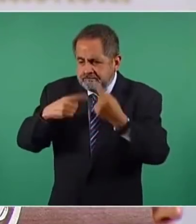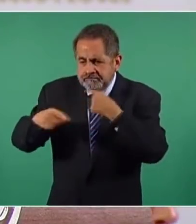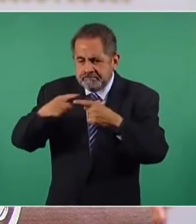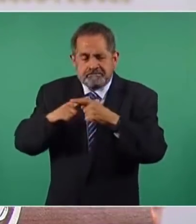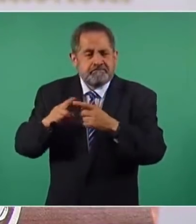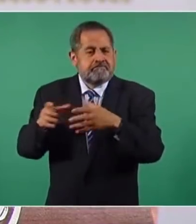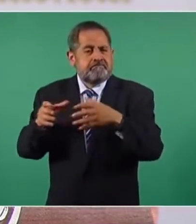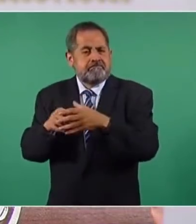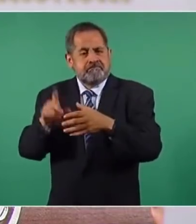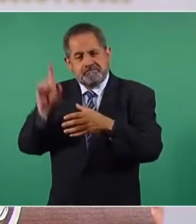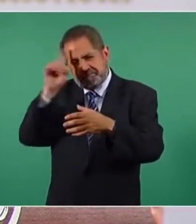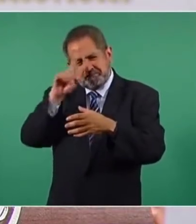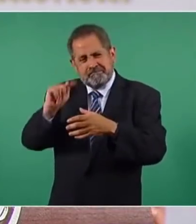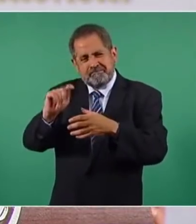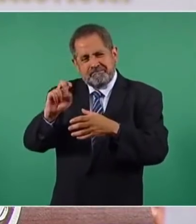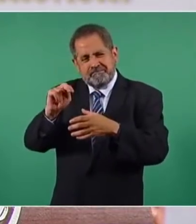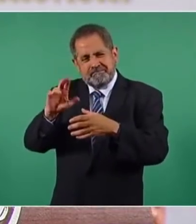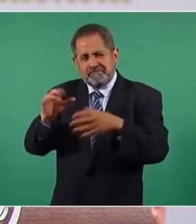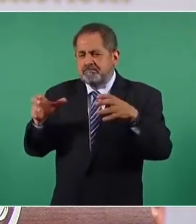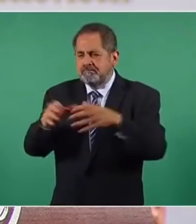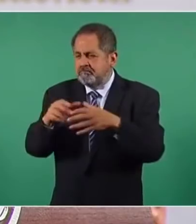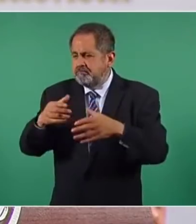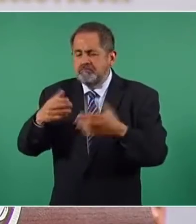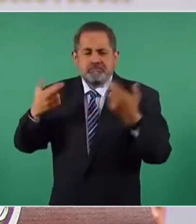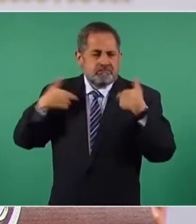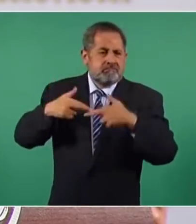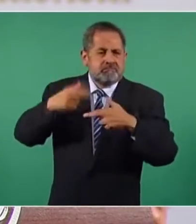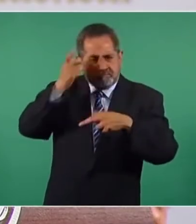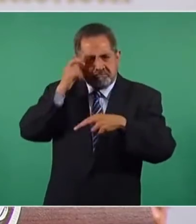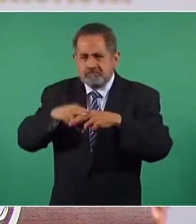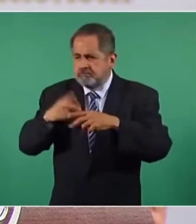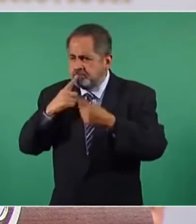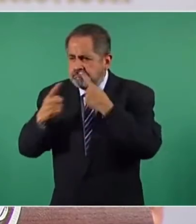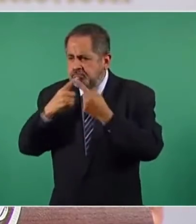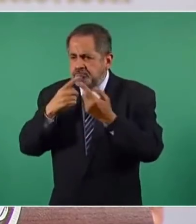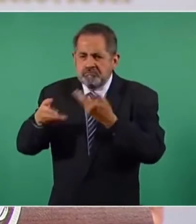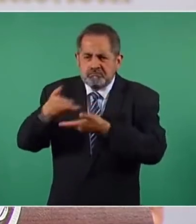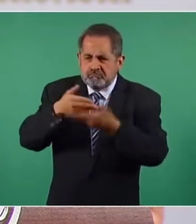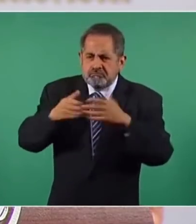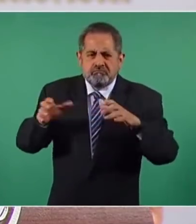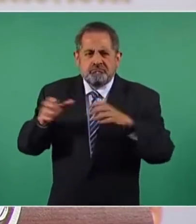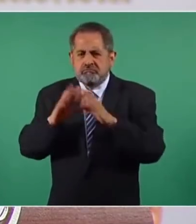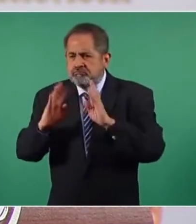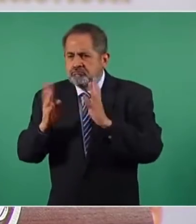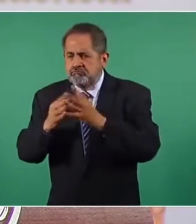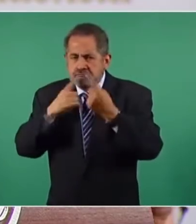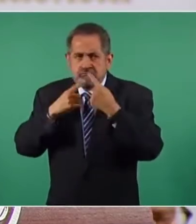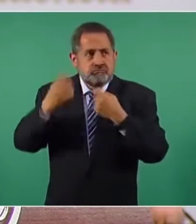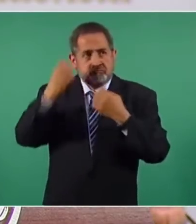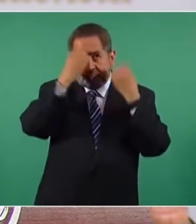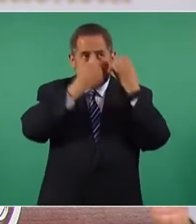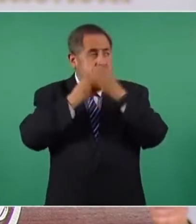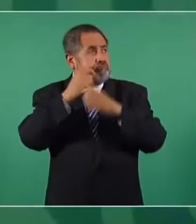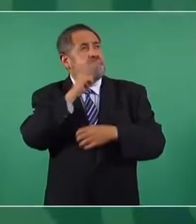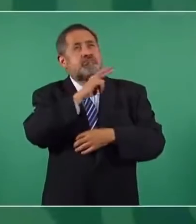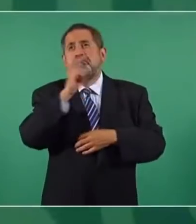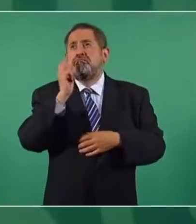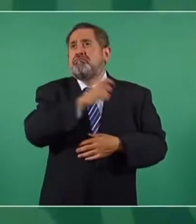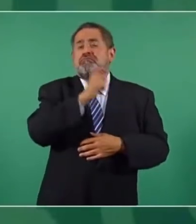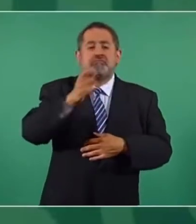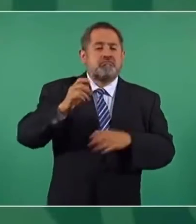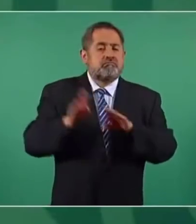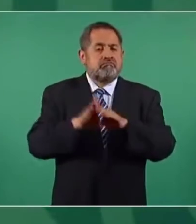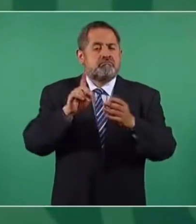el Consejo Técnico, maestros directivos, precisamente tuvieron que hacer una evaluación y un análisis, no